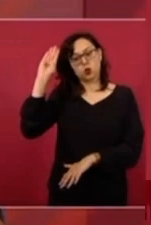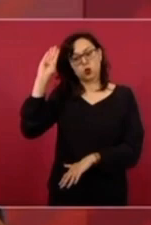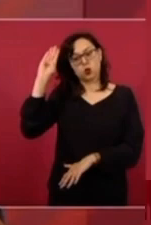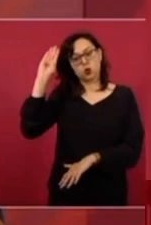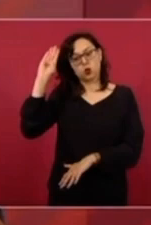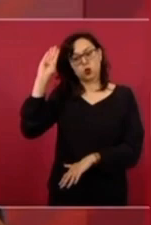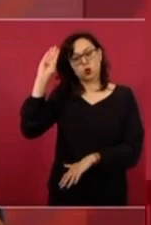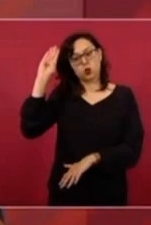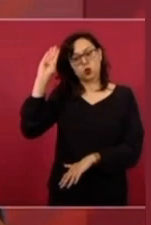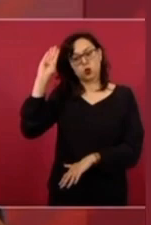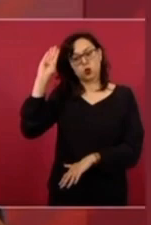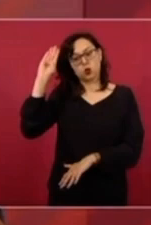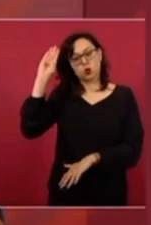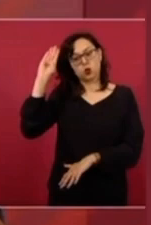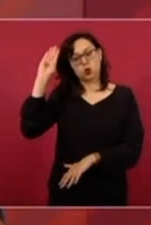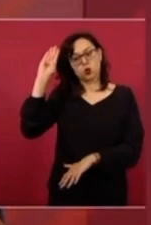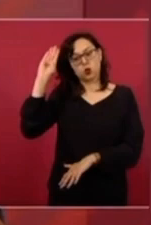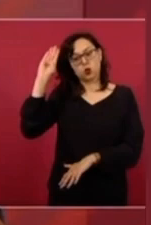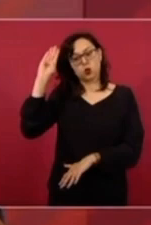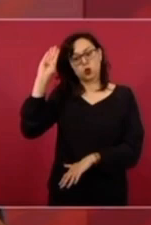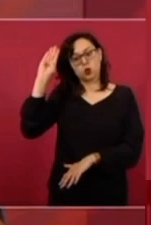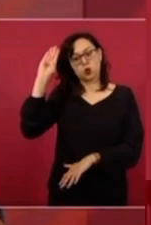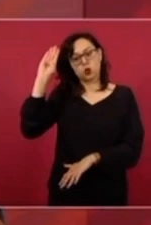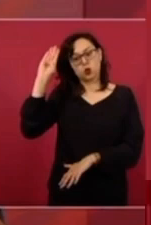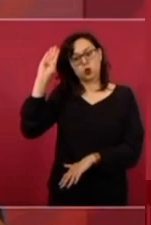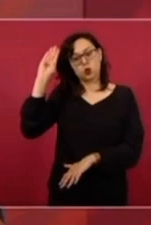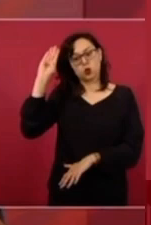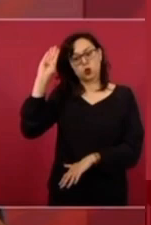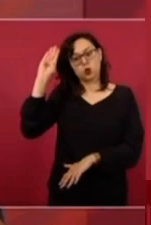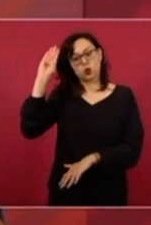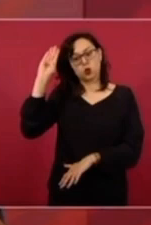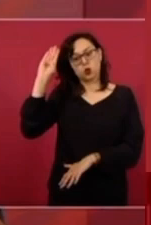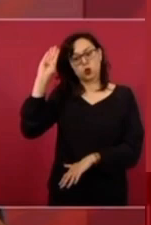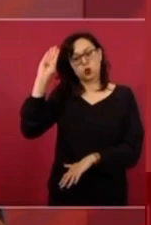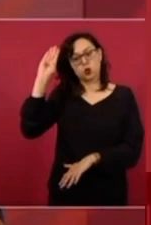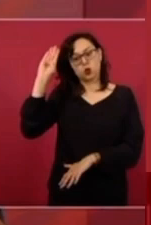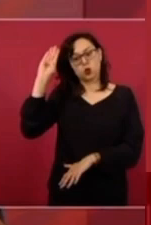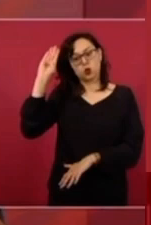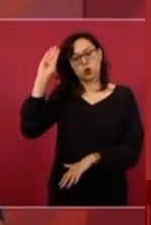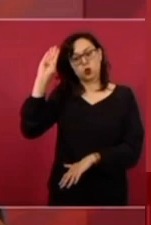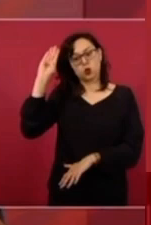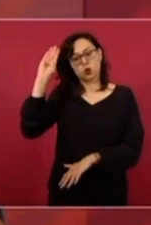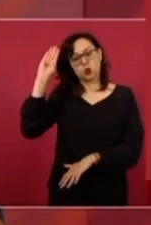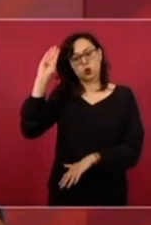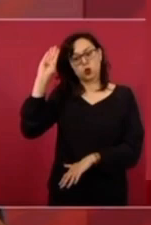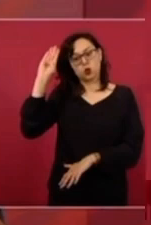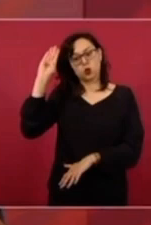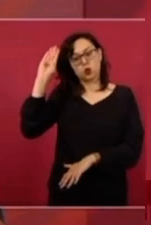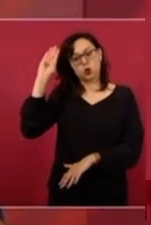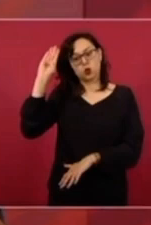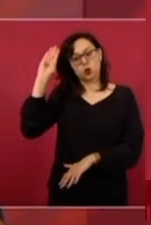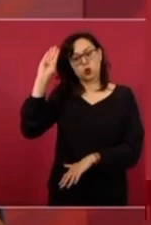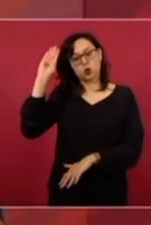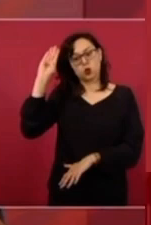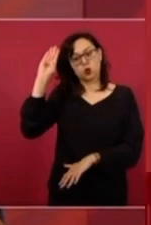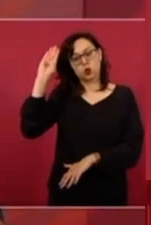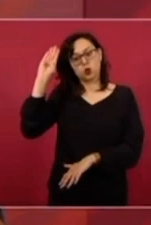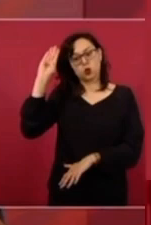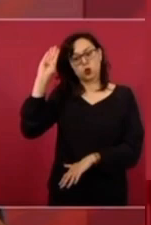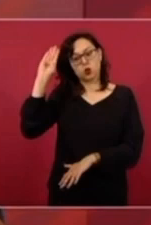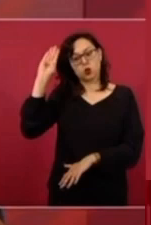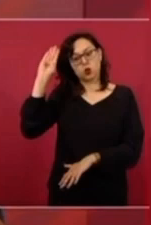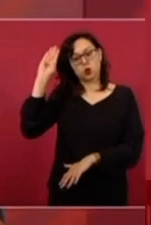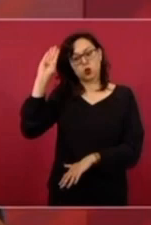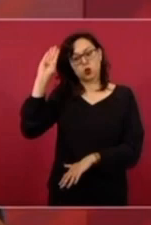de país al estilo Alemania, Japón, Corea del Norte, Estados Unidos? No, ese es un pecado para